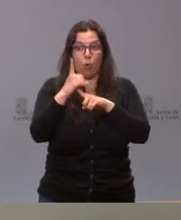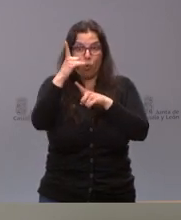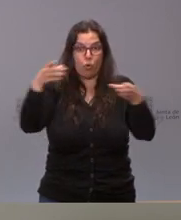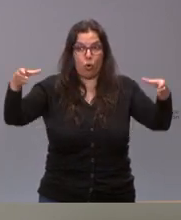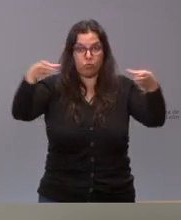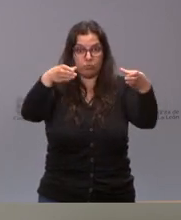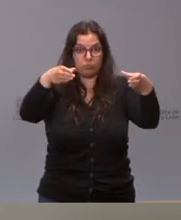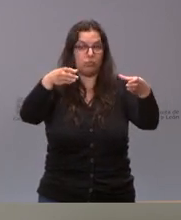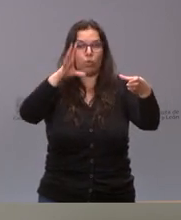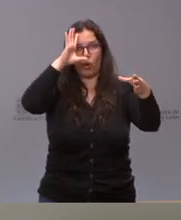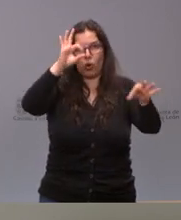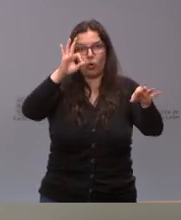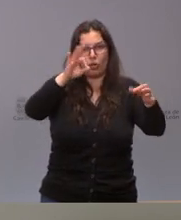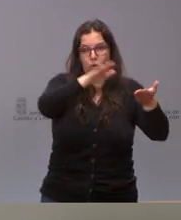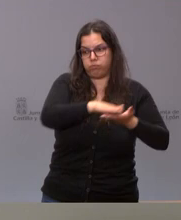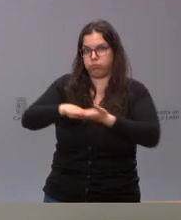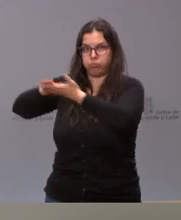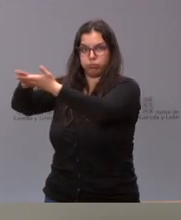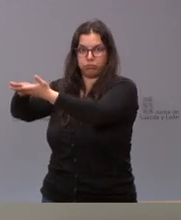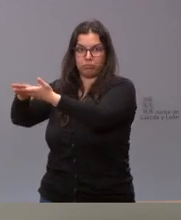lógicamente como tal se trataría